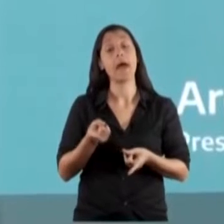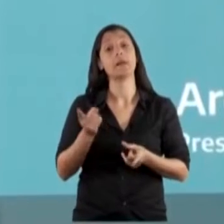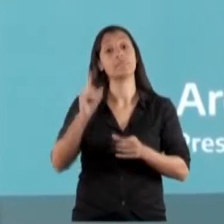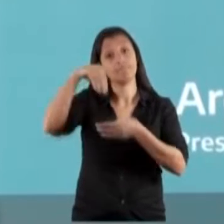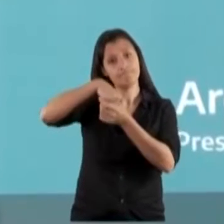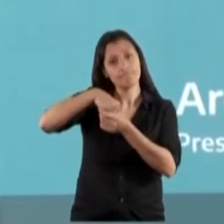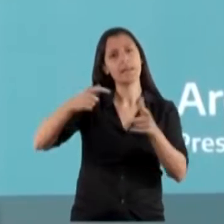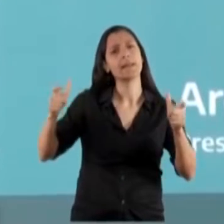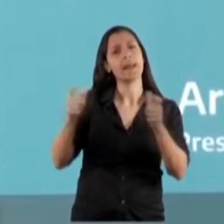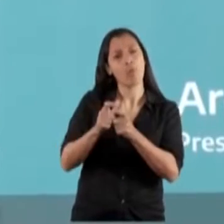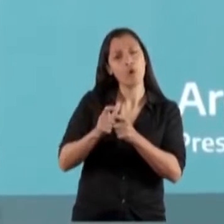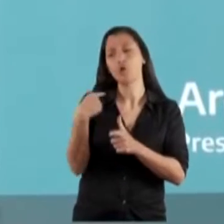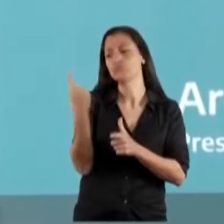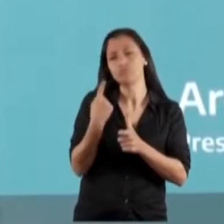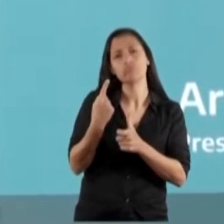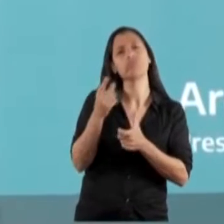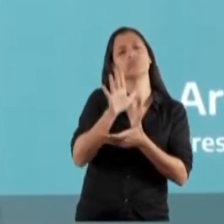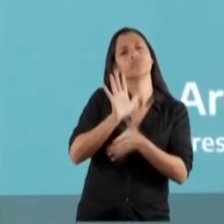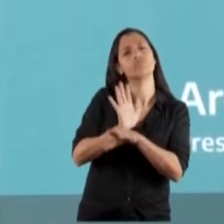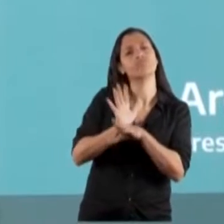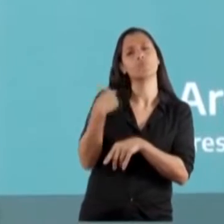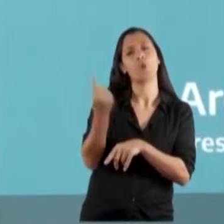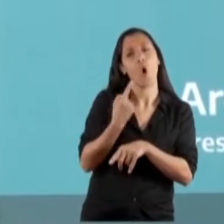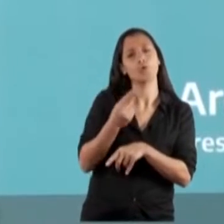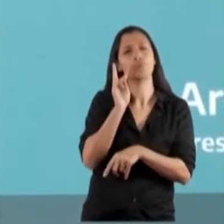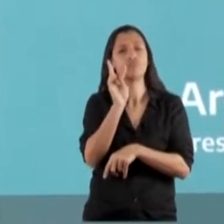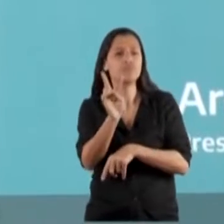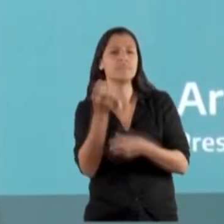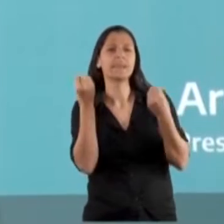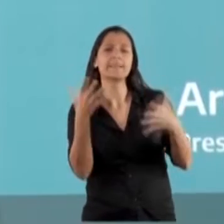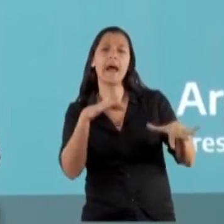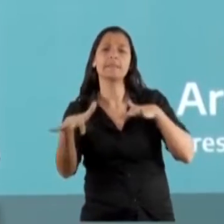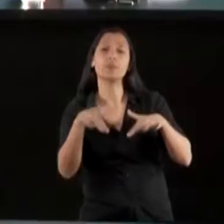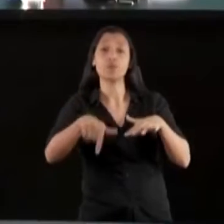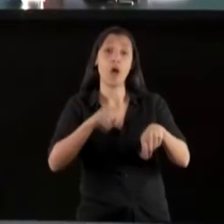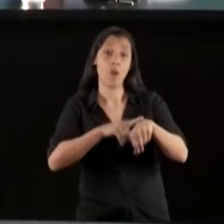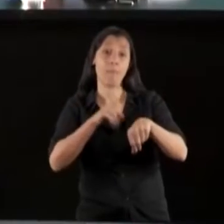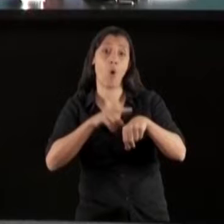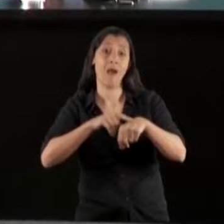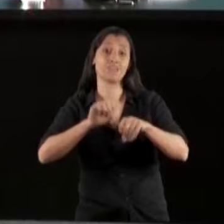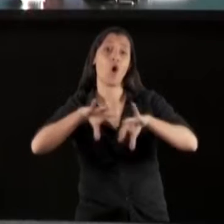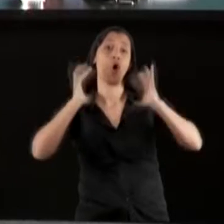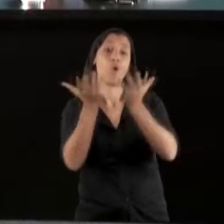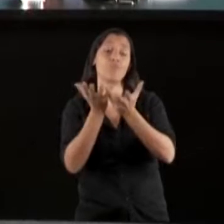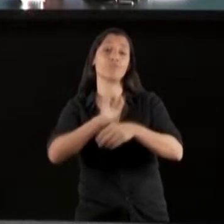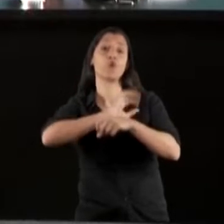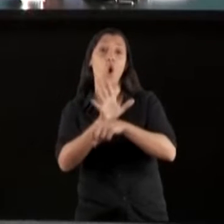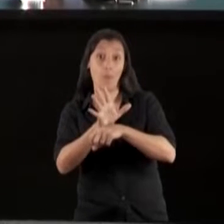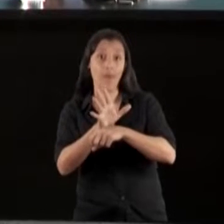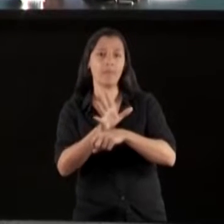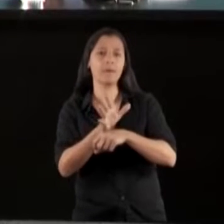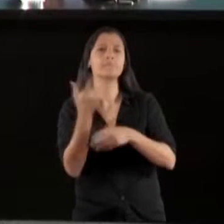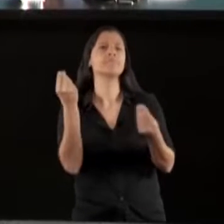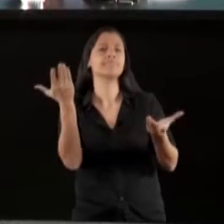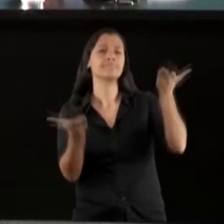un repaso de la situación epidemiológica en la Argentina, vinculado a la